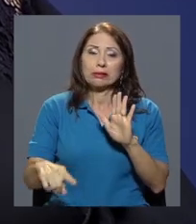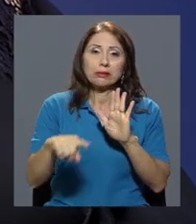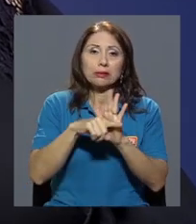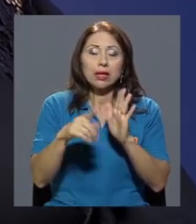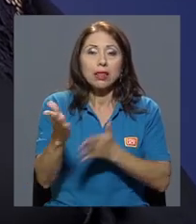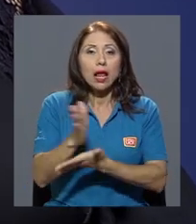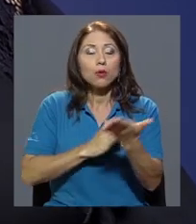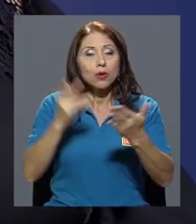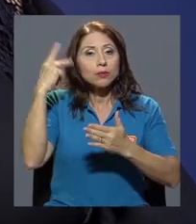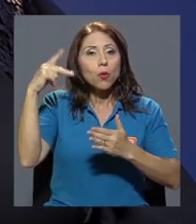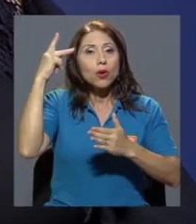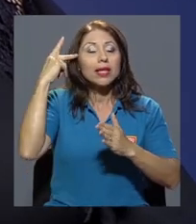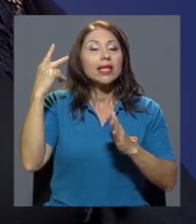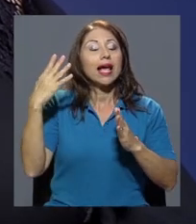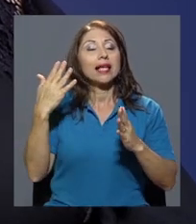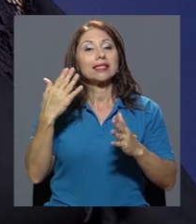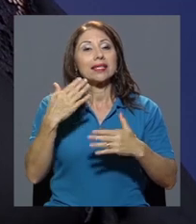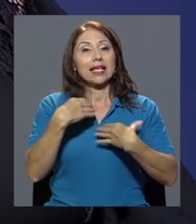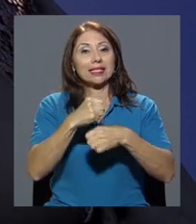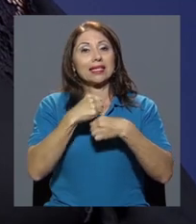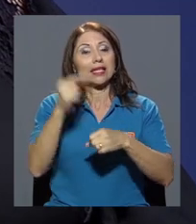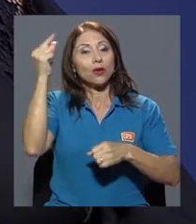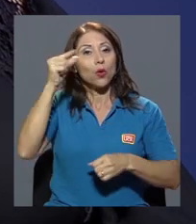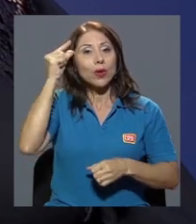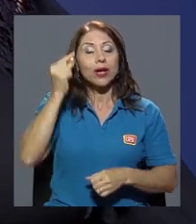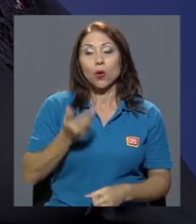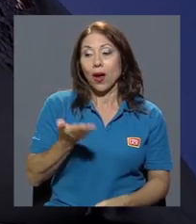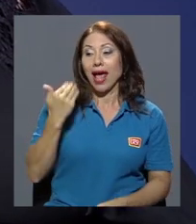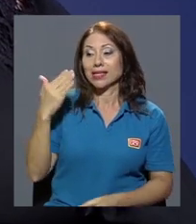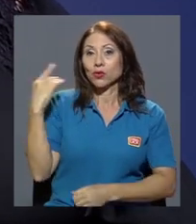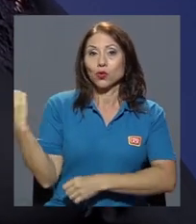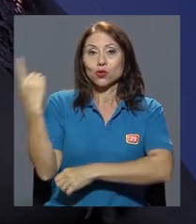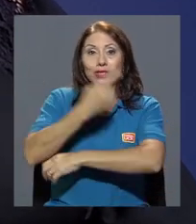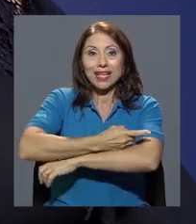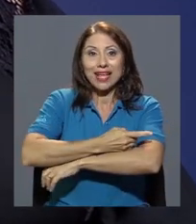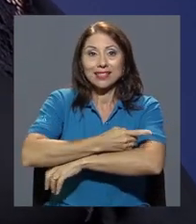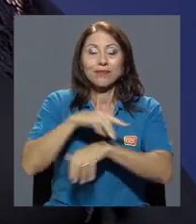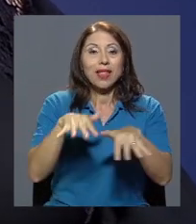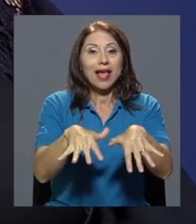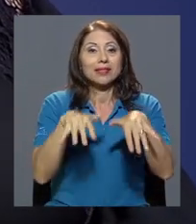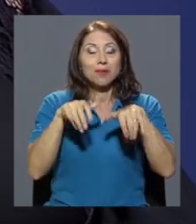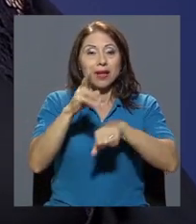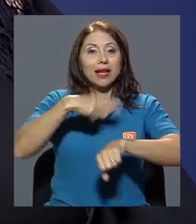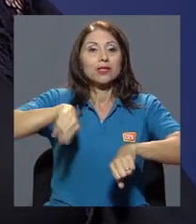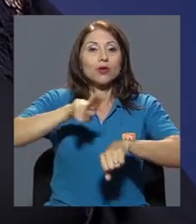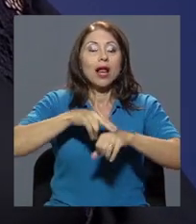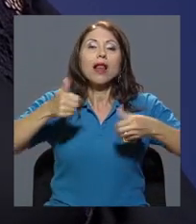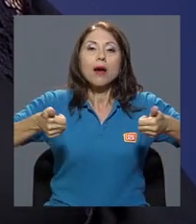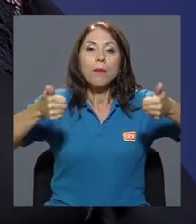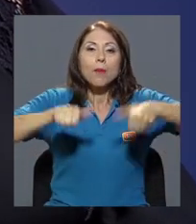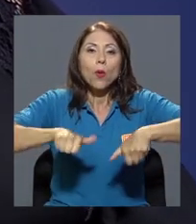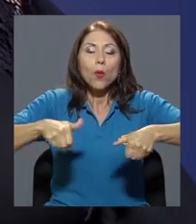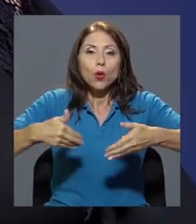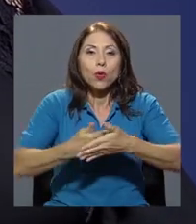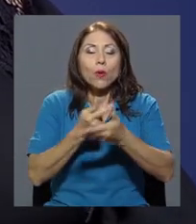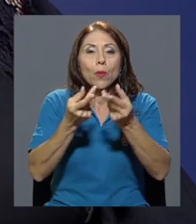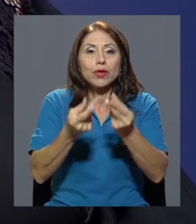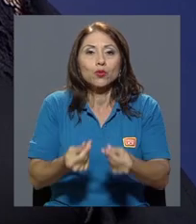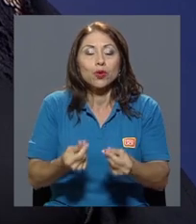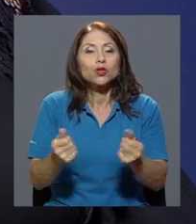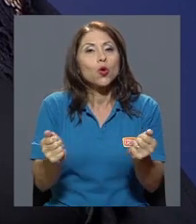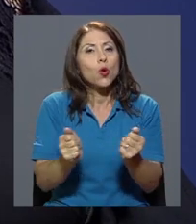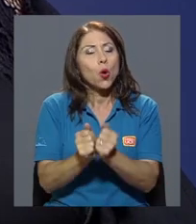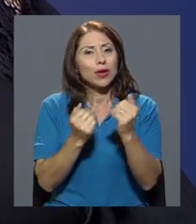que el gobierno está tomando. Hace poco, hace unos días, la Asamblea Nacional aprobó el nuevo presupuesto, con